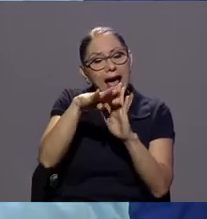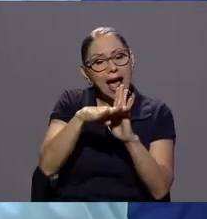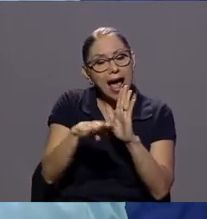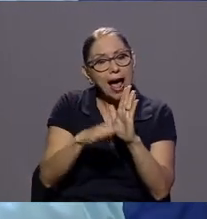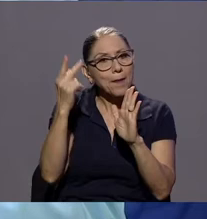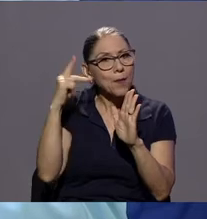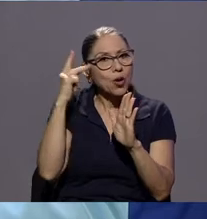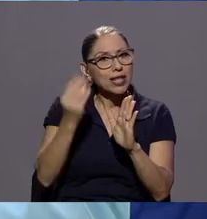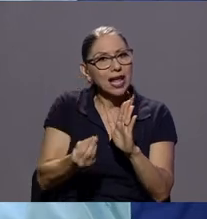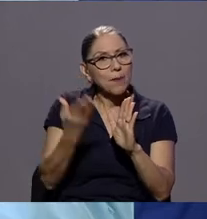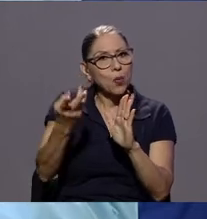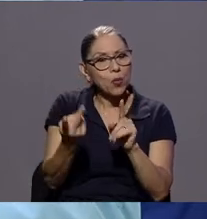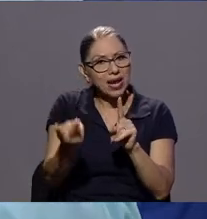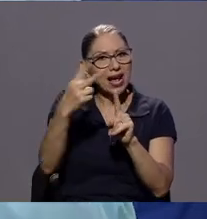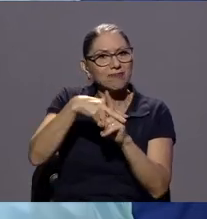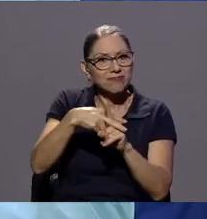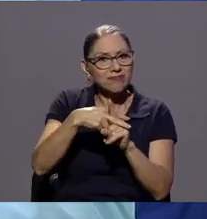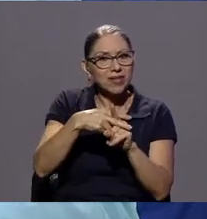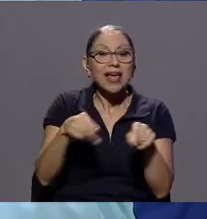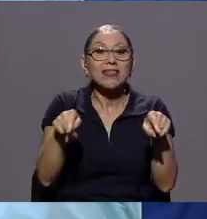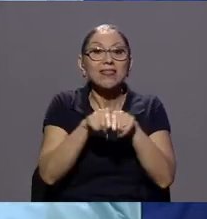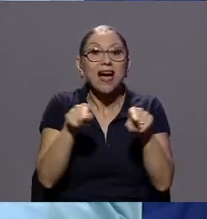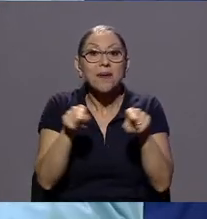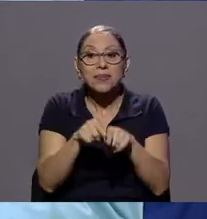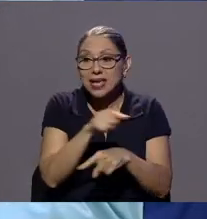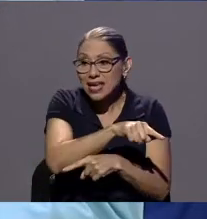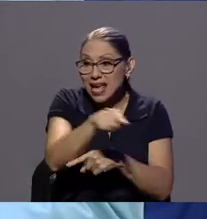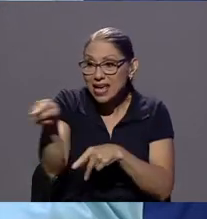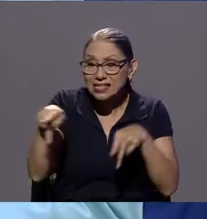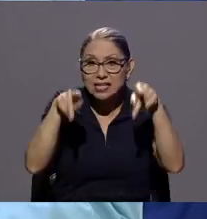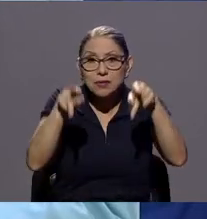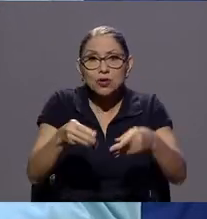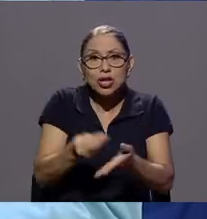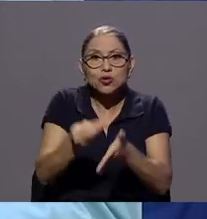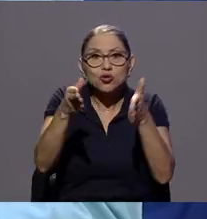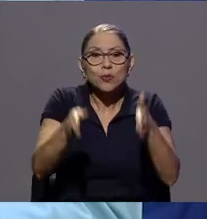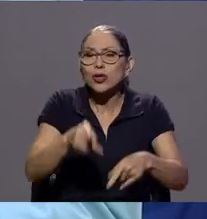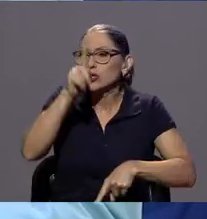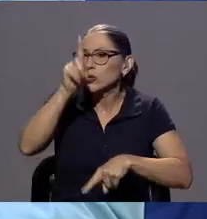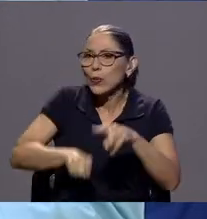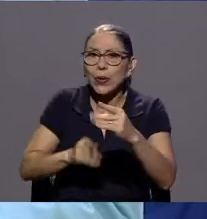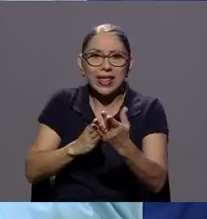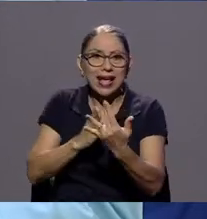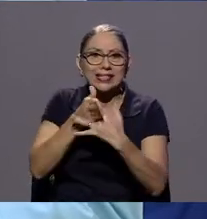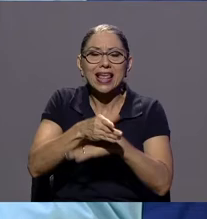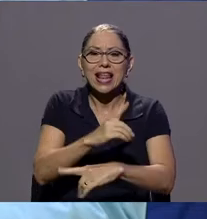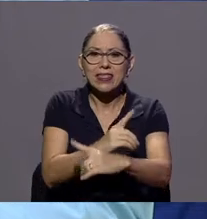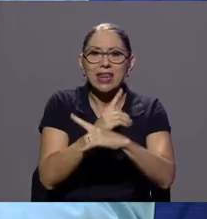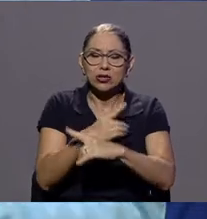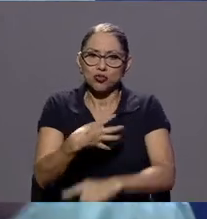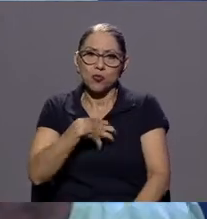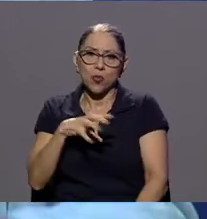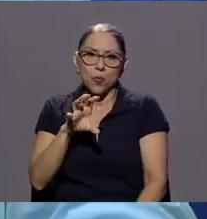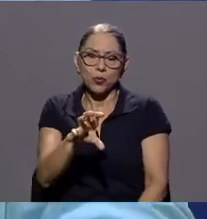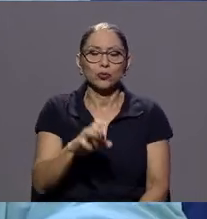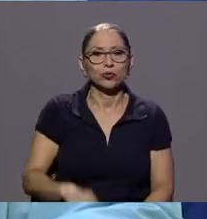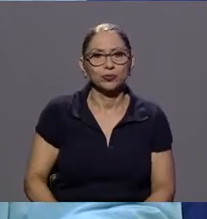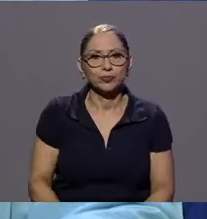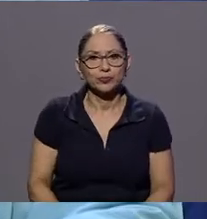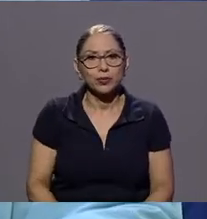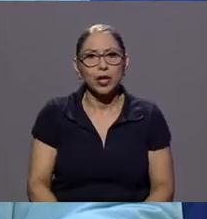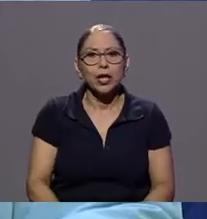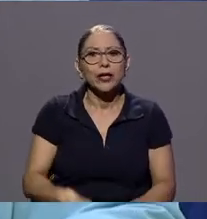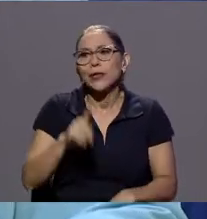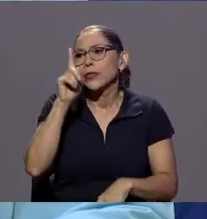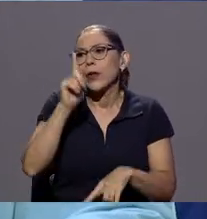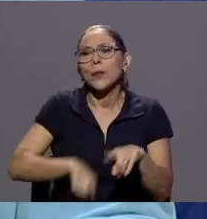sino también en cuanto al acceso de los consumidores a sus propios derechos no solo podemos hablar por ejemplo